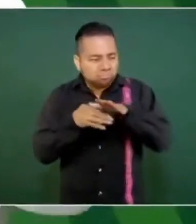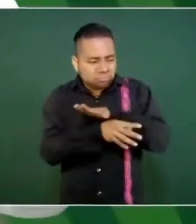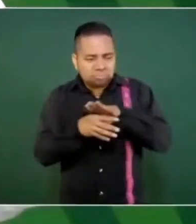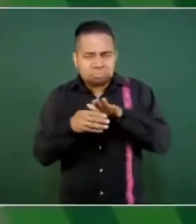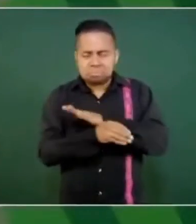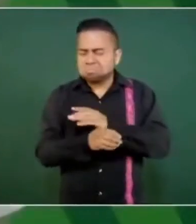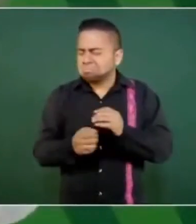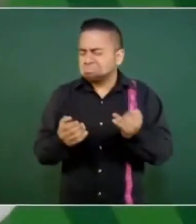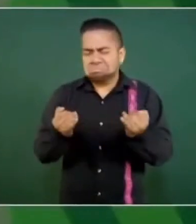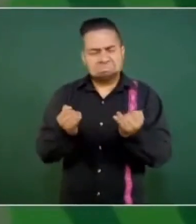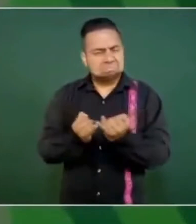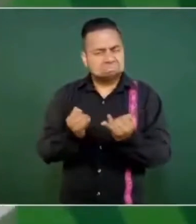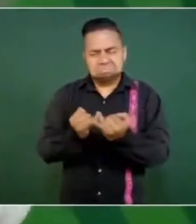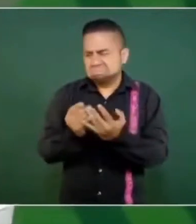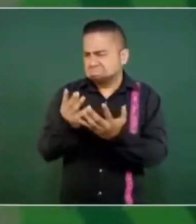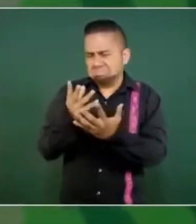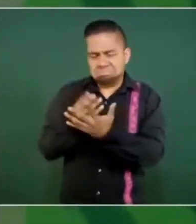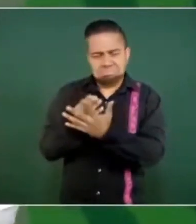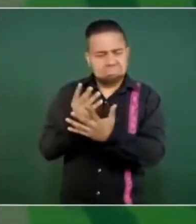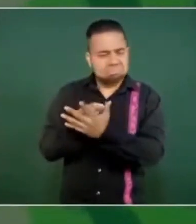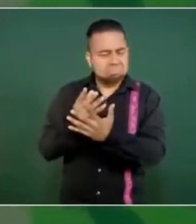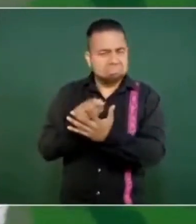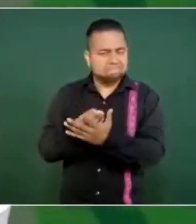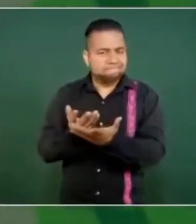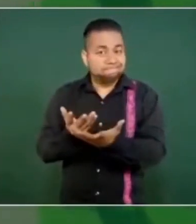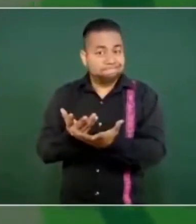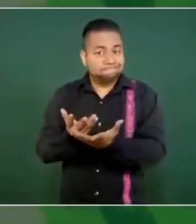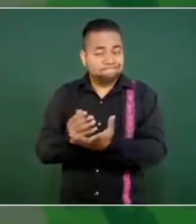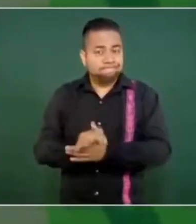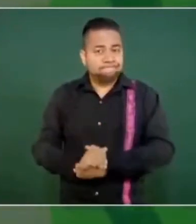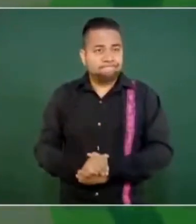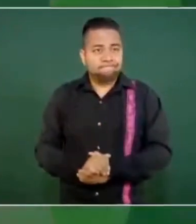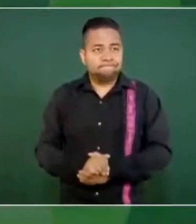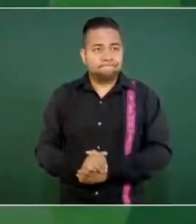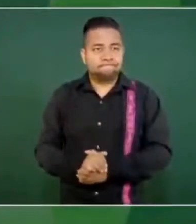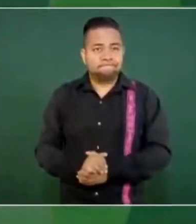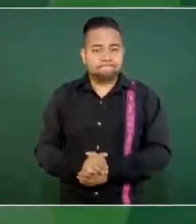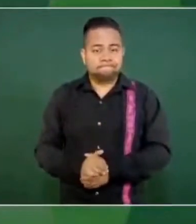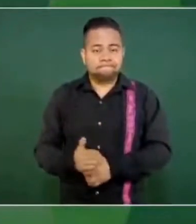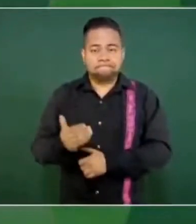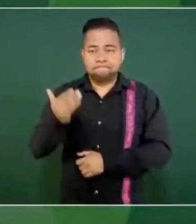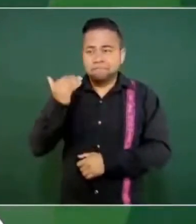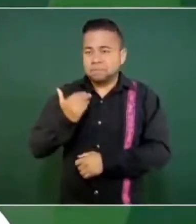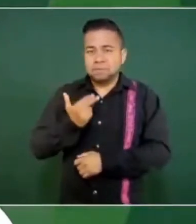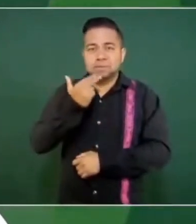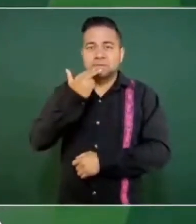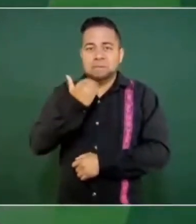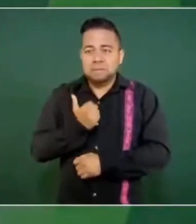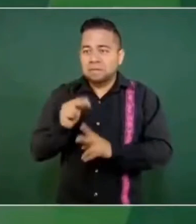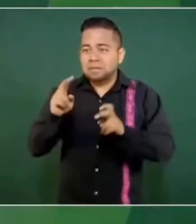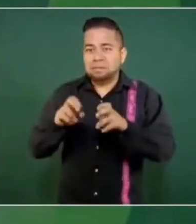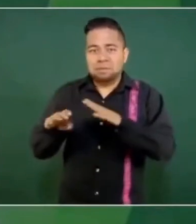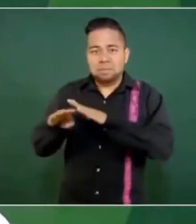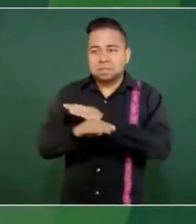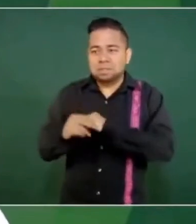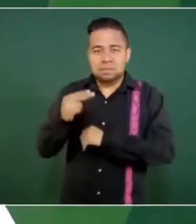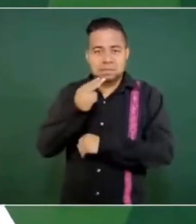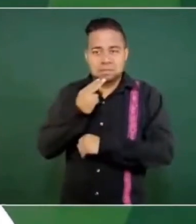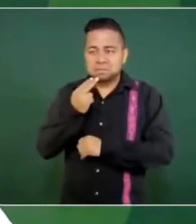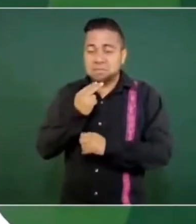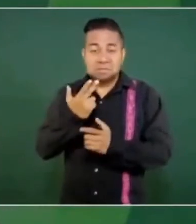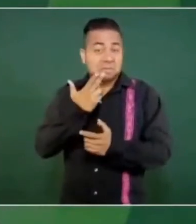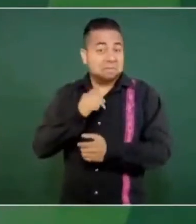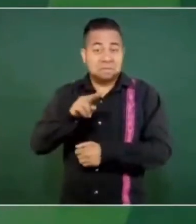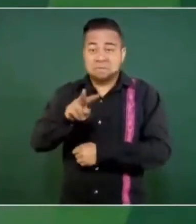no funcionaban los servicios públicos básicos en general.